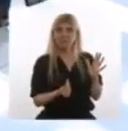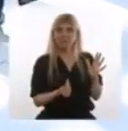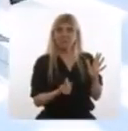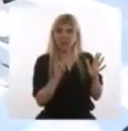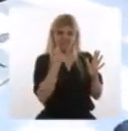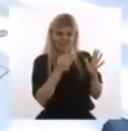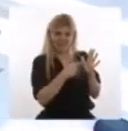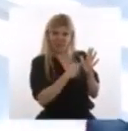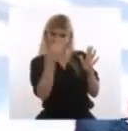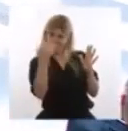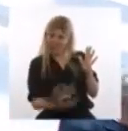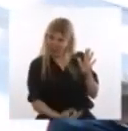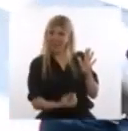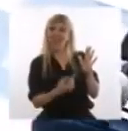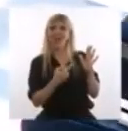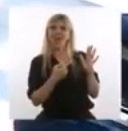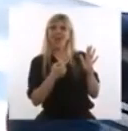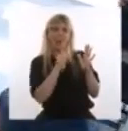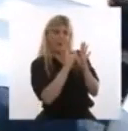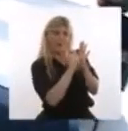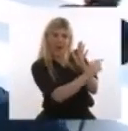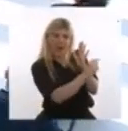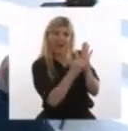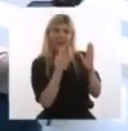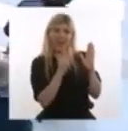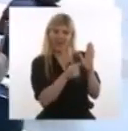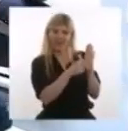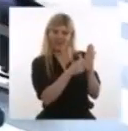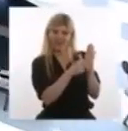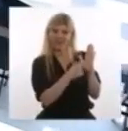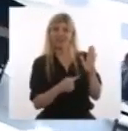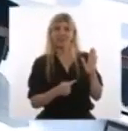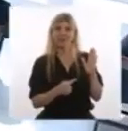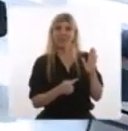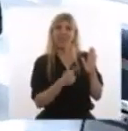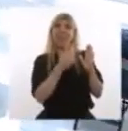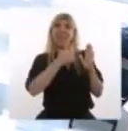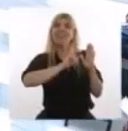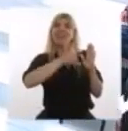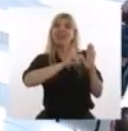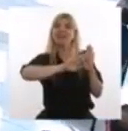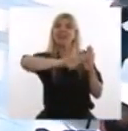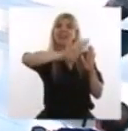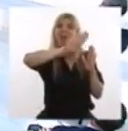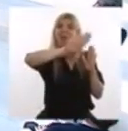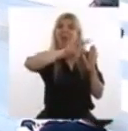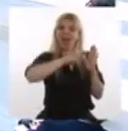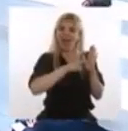la barra de intereses de la deuda.